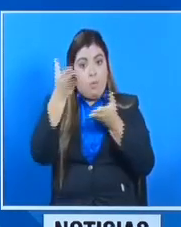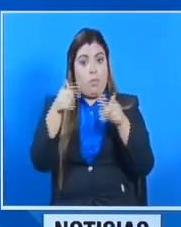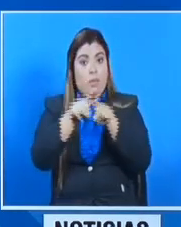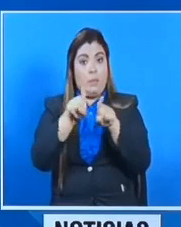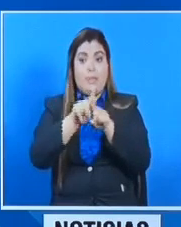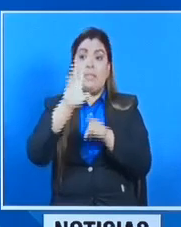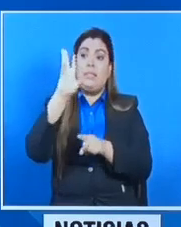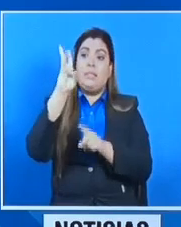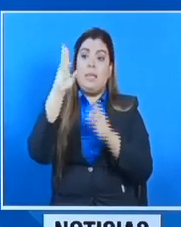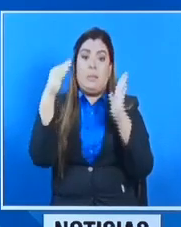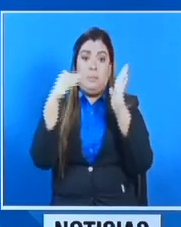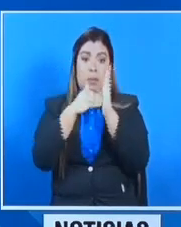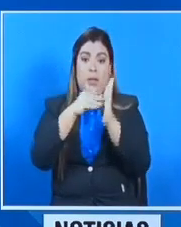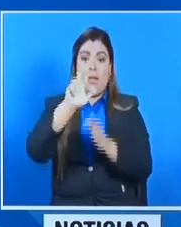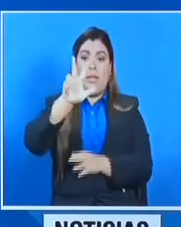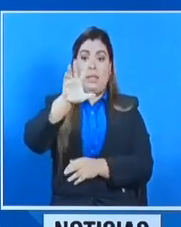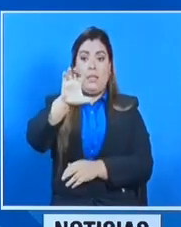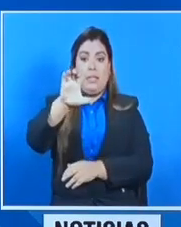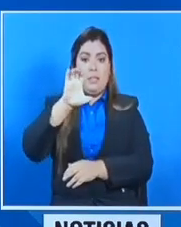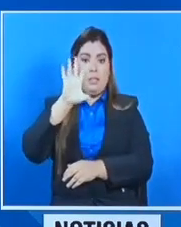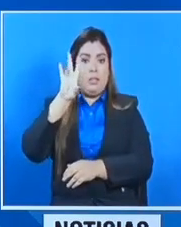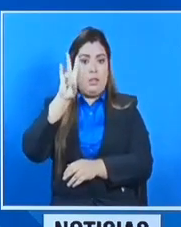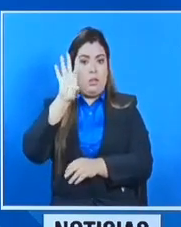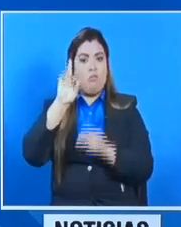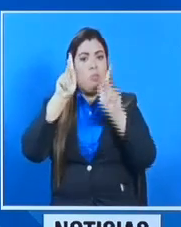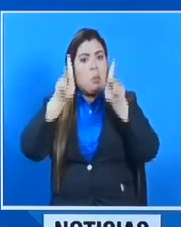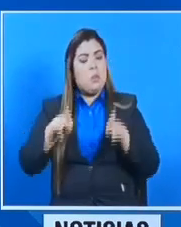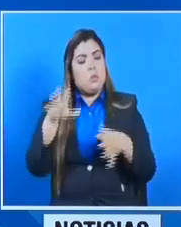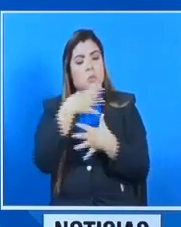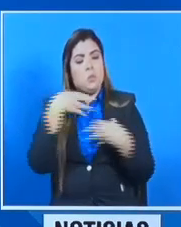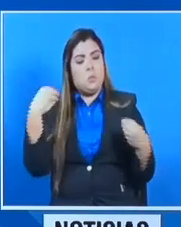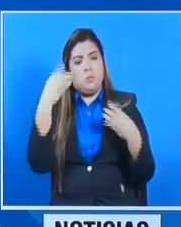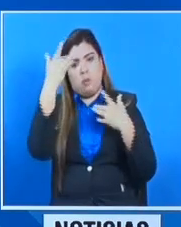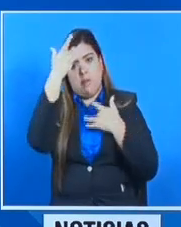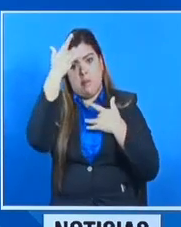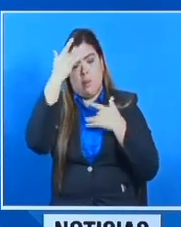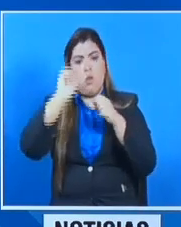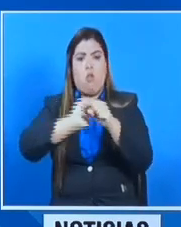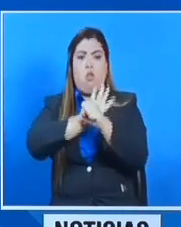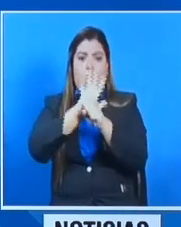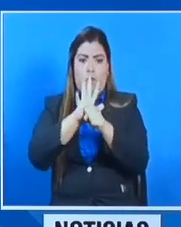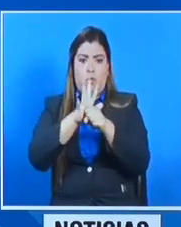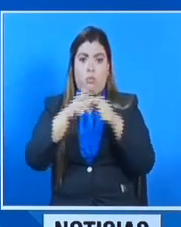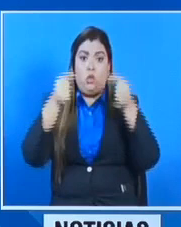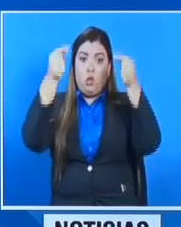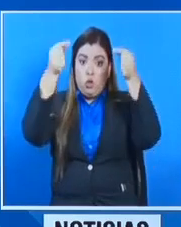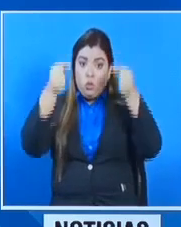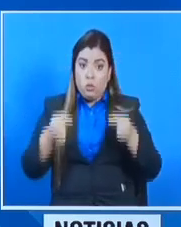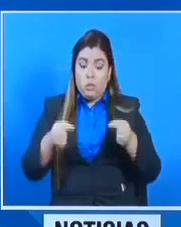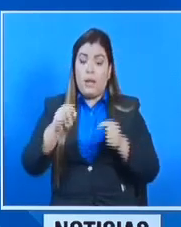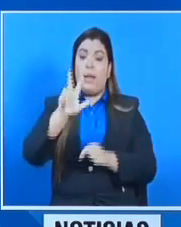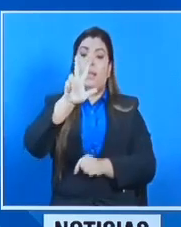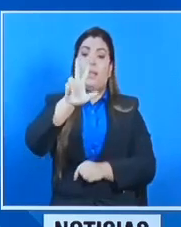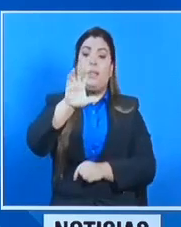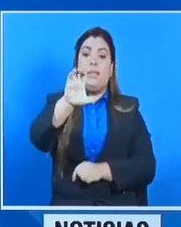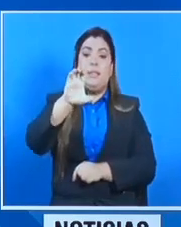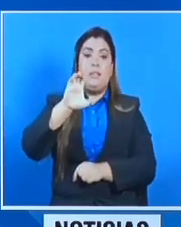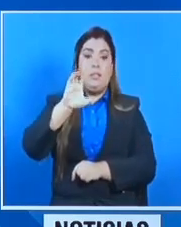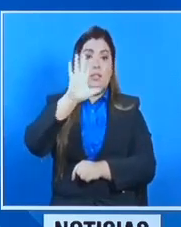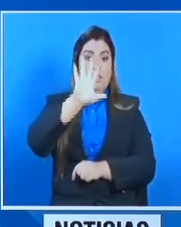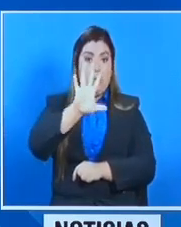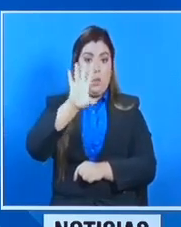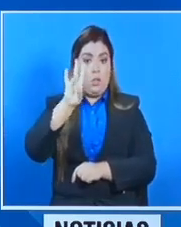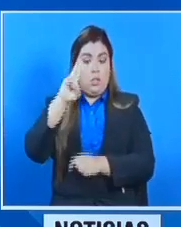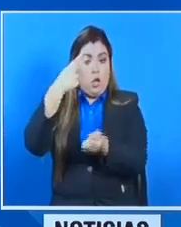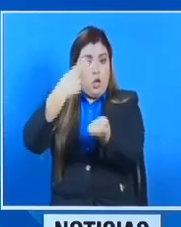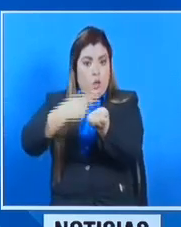.379 recuperados, un total de 357